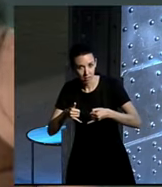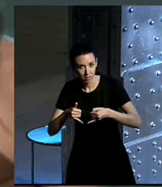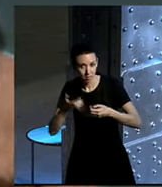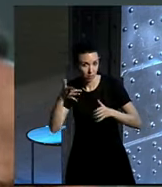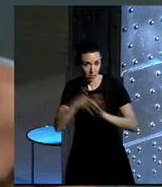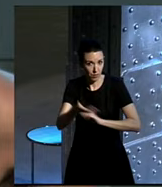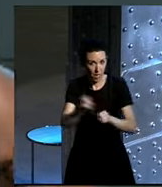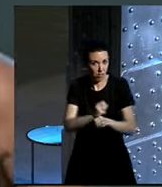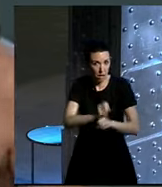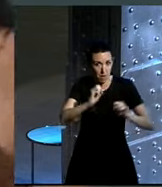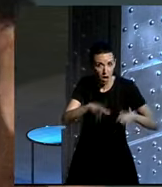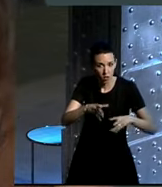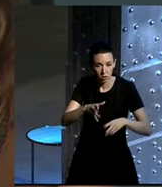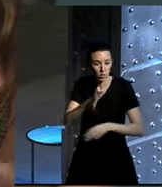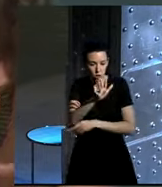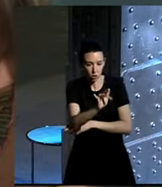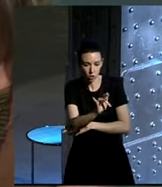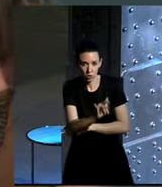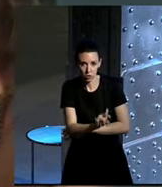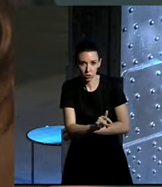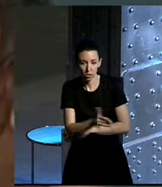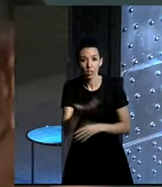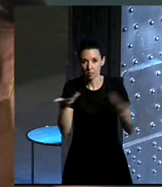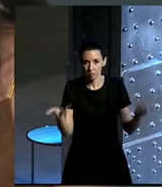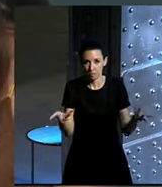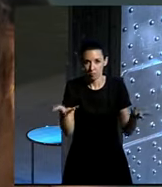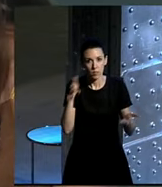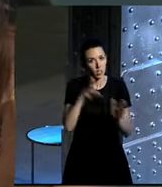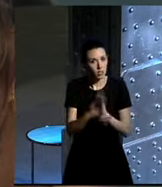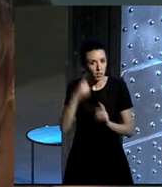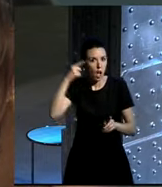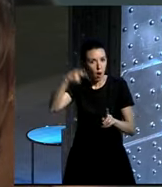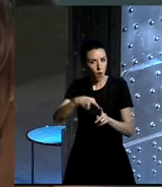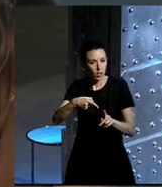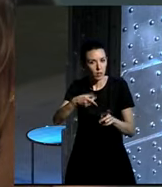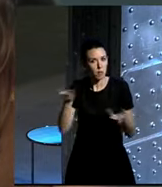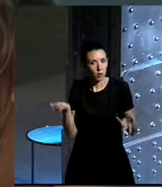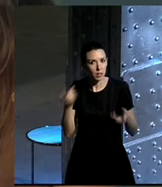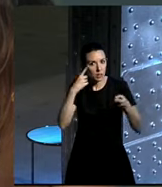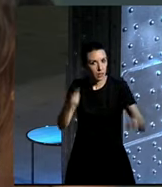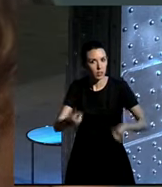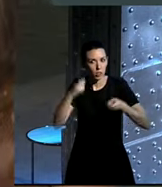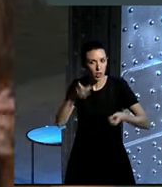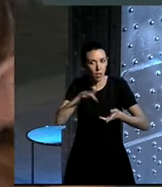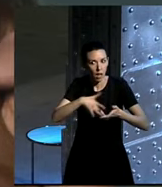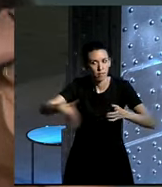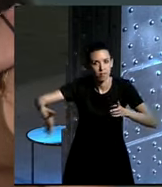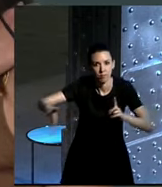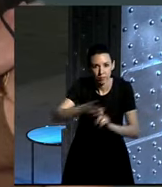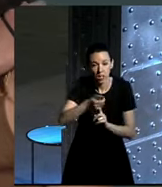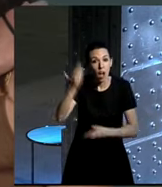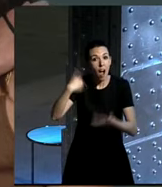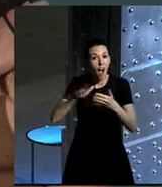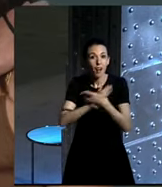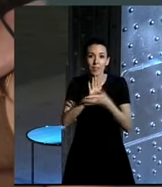que habéis dejado aquí trabajos... Sí, sí, vamos, es tener un objetivo e intentar llegar a él, ¿no? Antes cuando